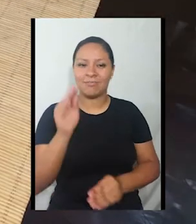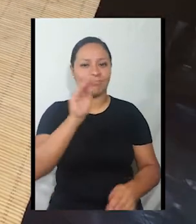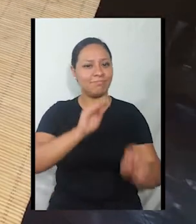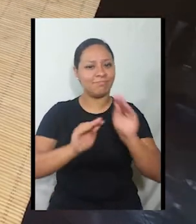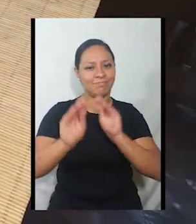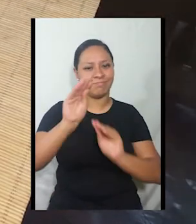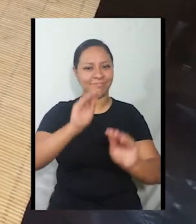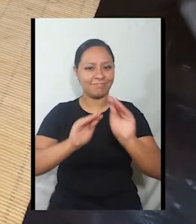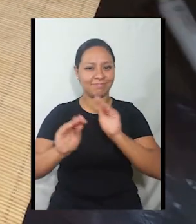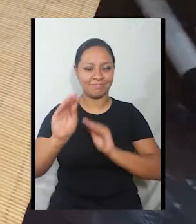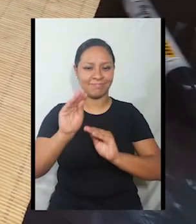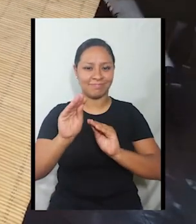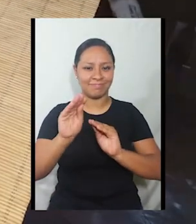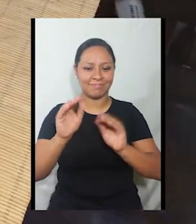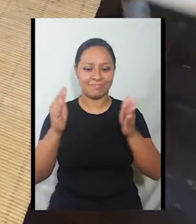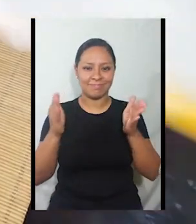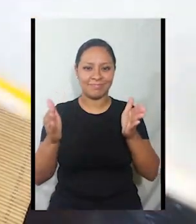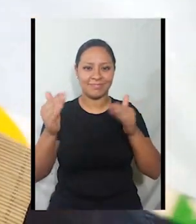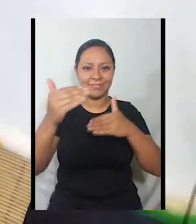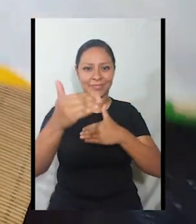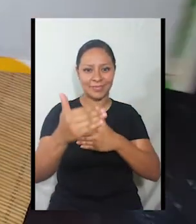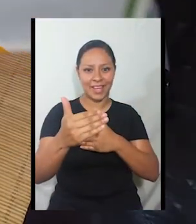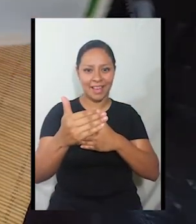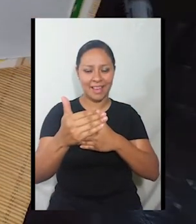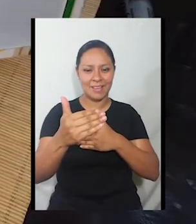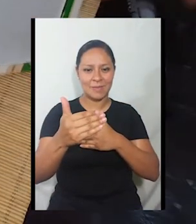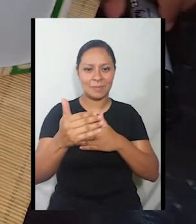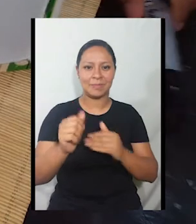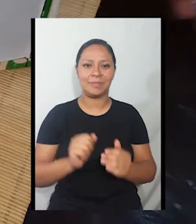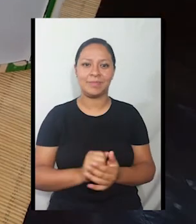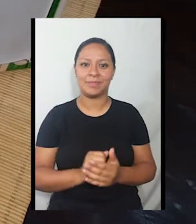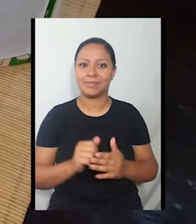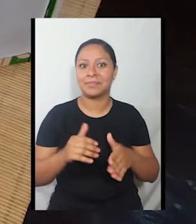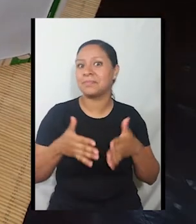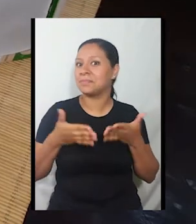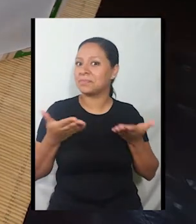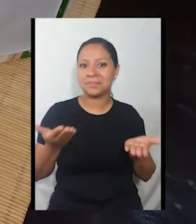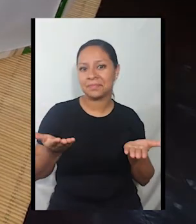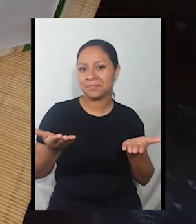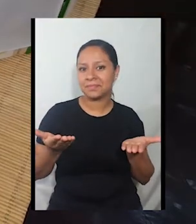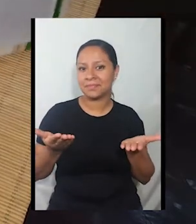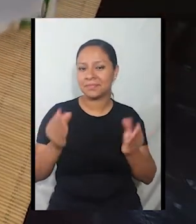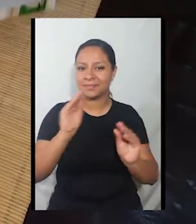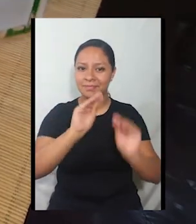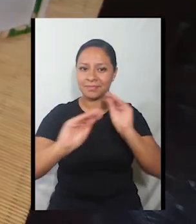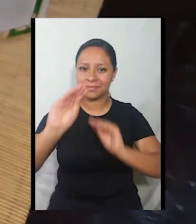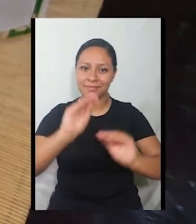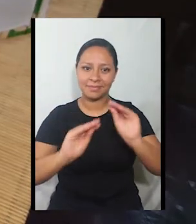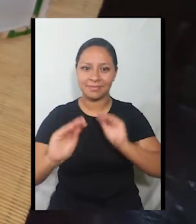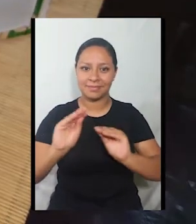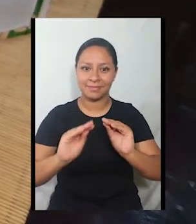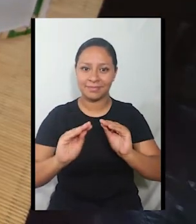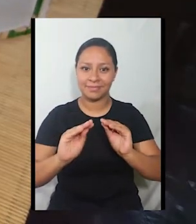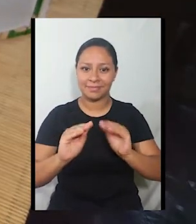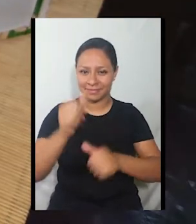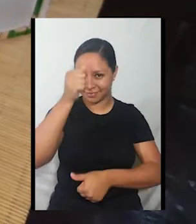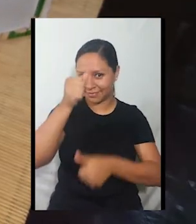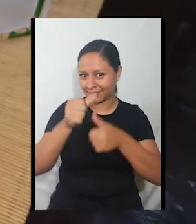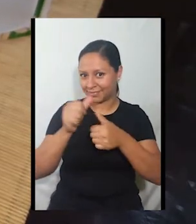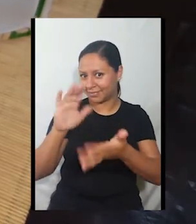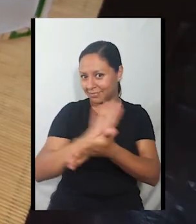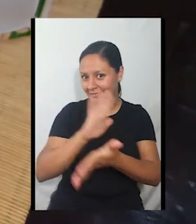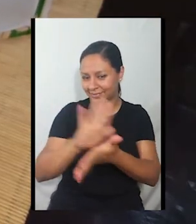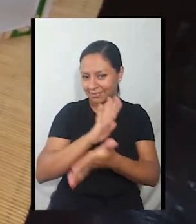decorar nuestro teatro de sombras. ¿Cómo haremos esto? Con las hojas de papel